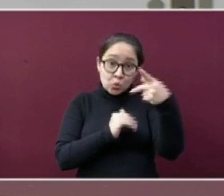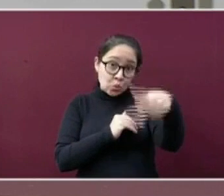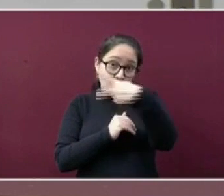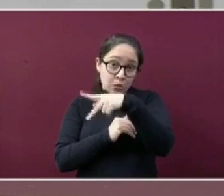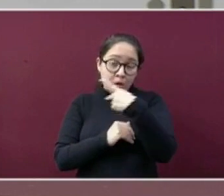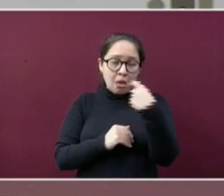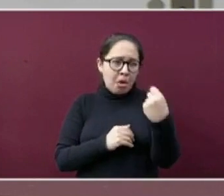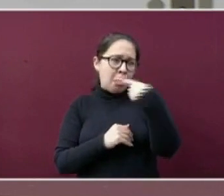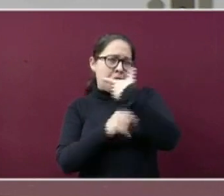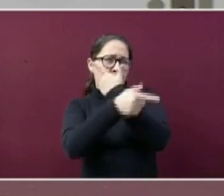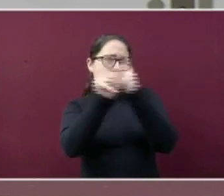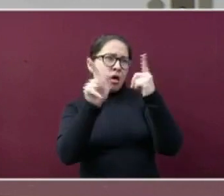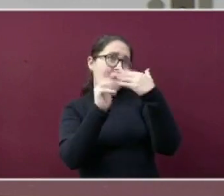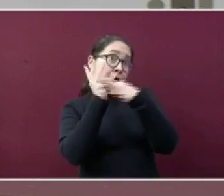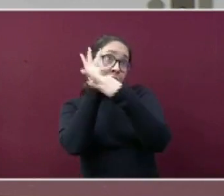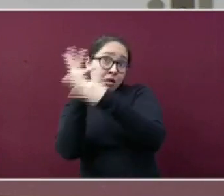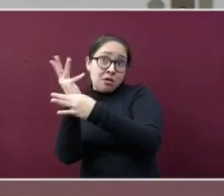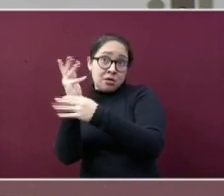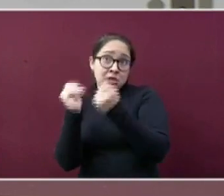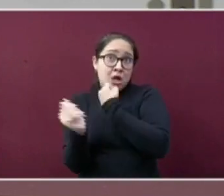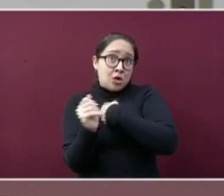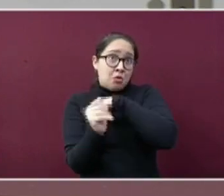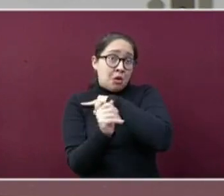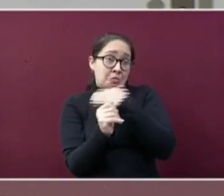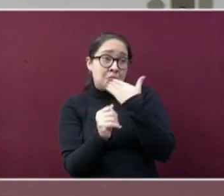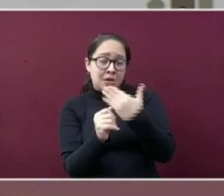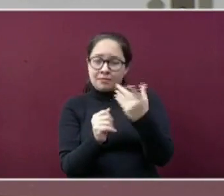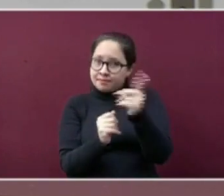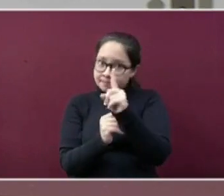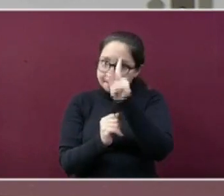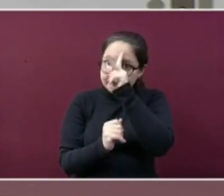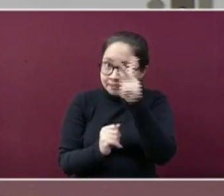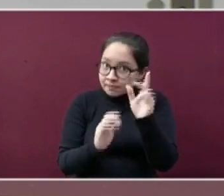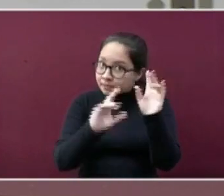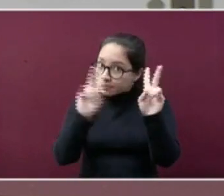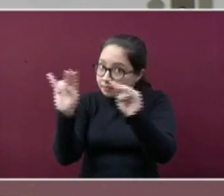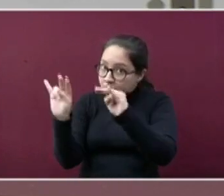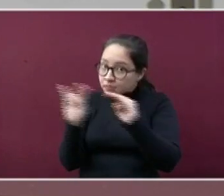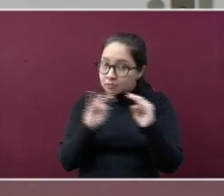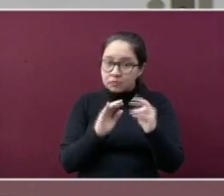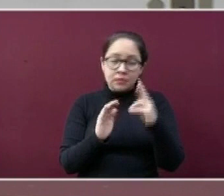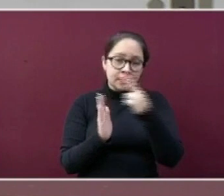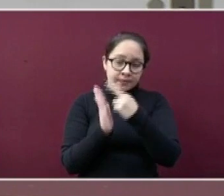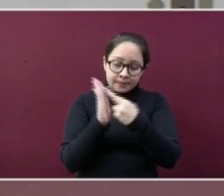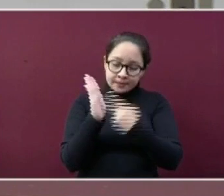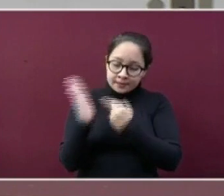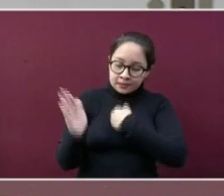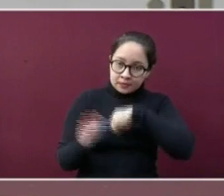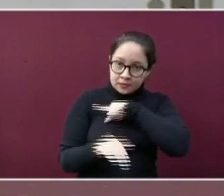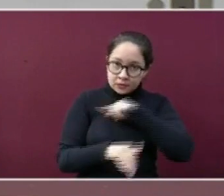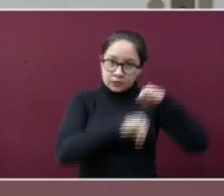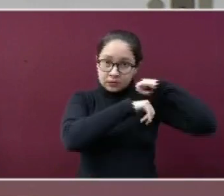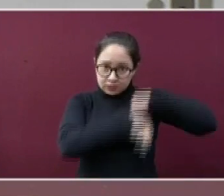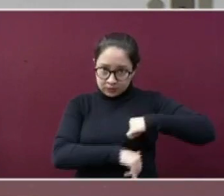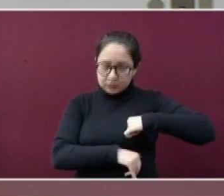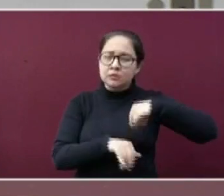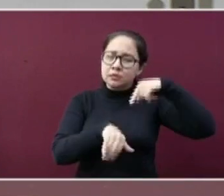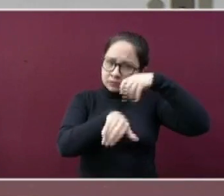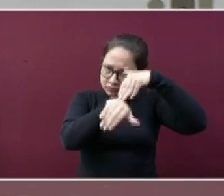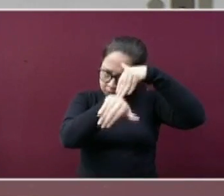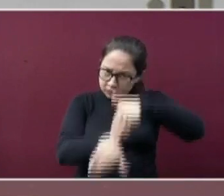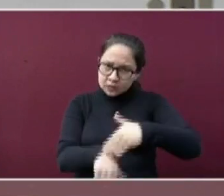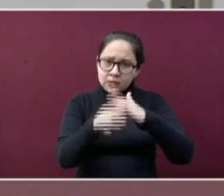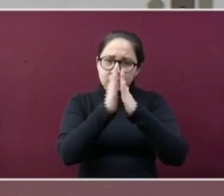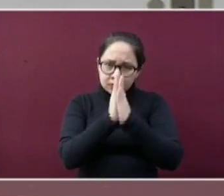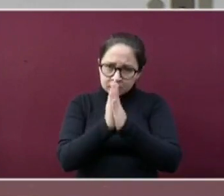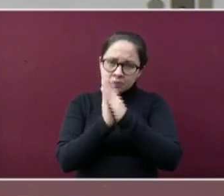lejos de mejorar su salud, solo la empeorará. Y recuerde seguir las indicaciones establecidas por las autoridades sanitarias para la